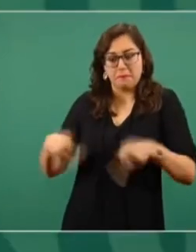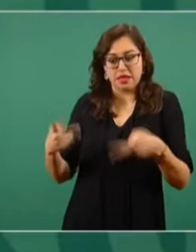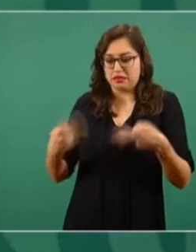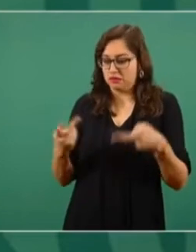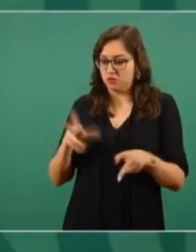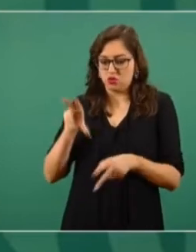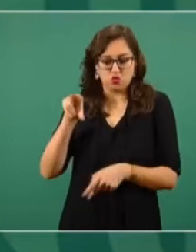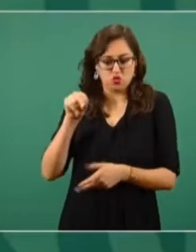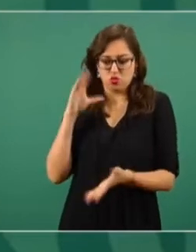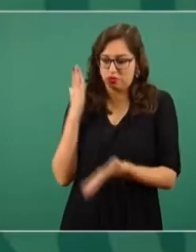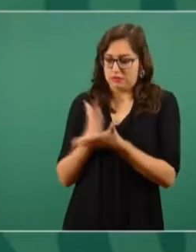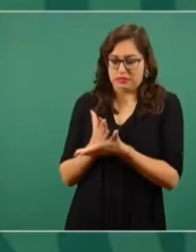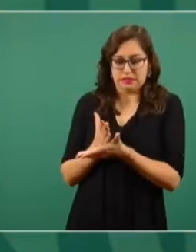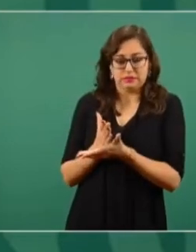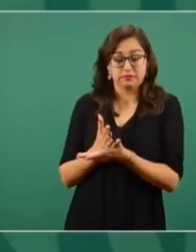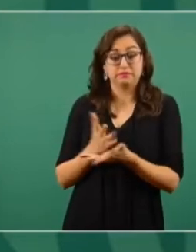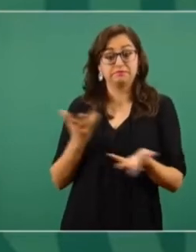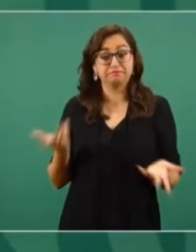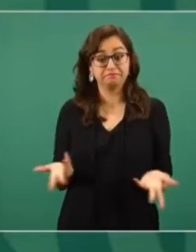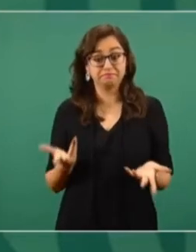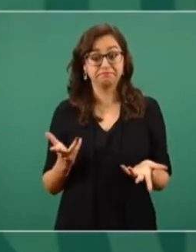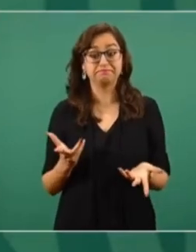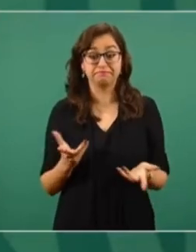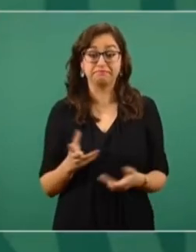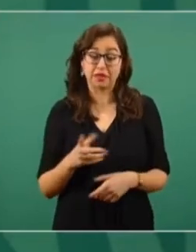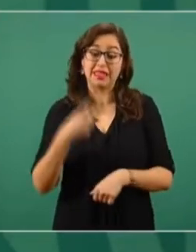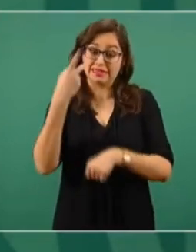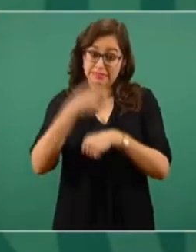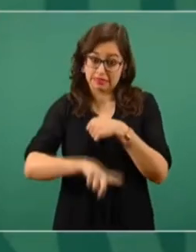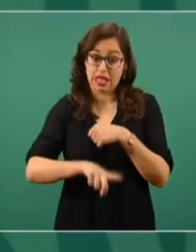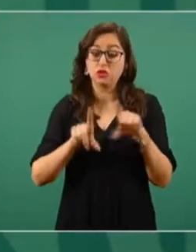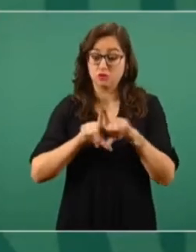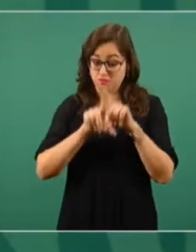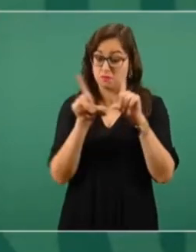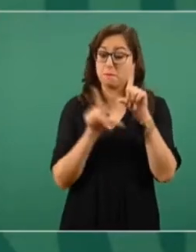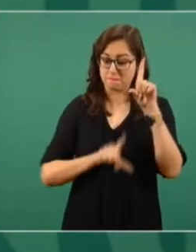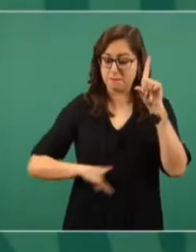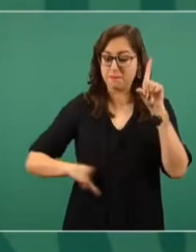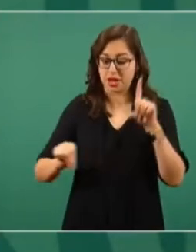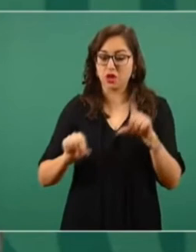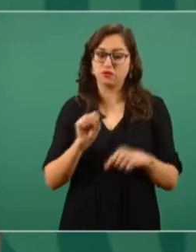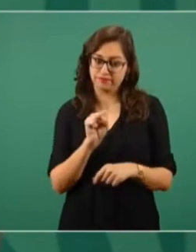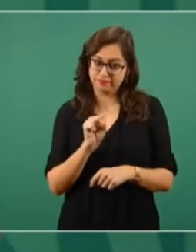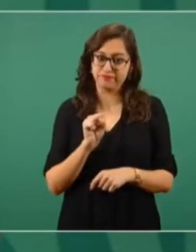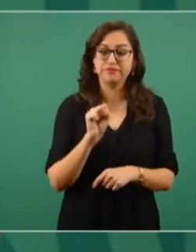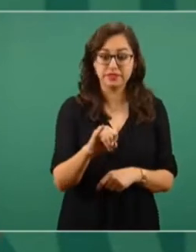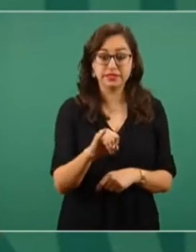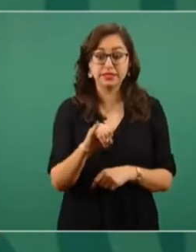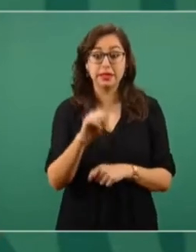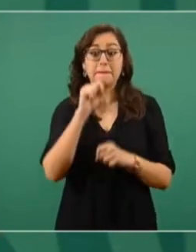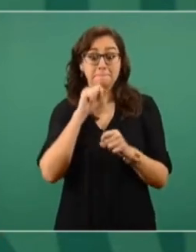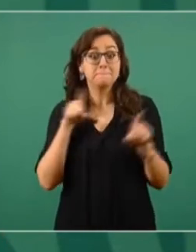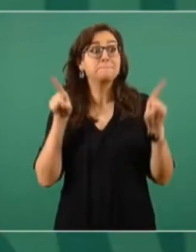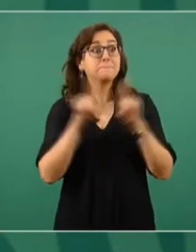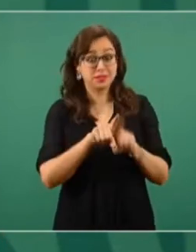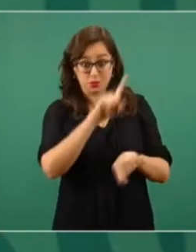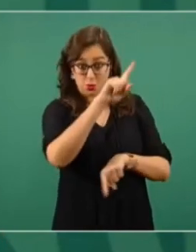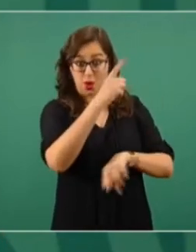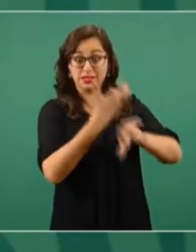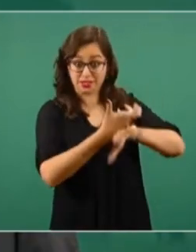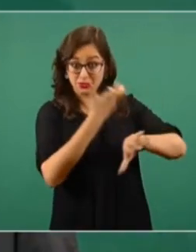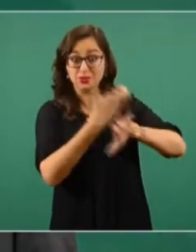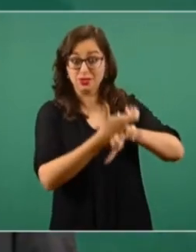no sólo afecta a México, afecta también a otros estados de la Unión Americana.